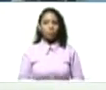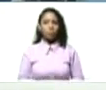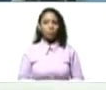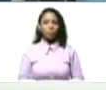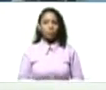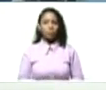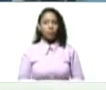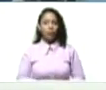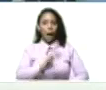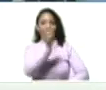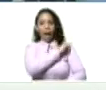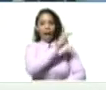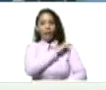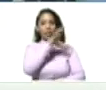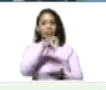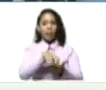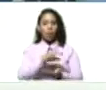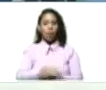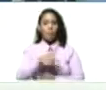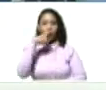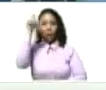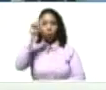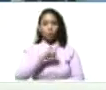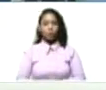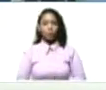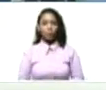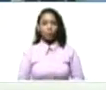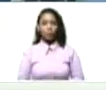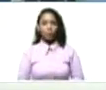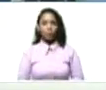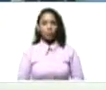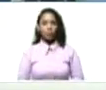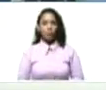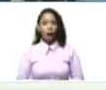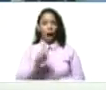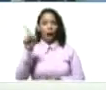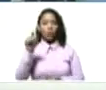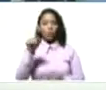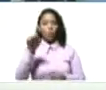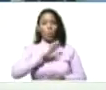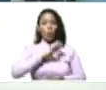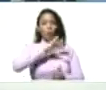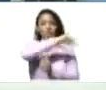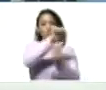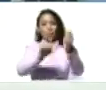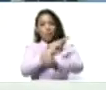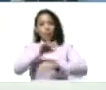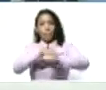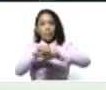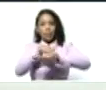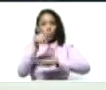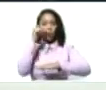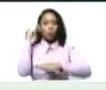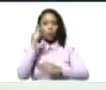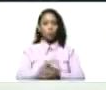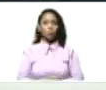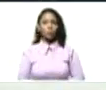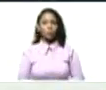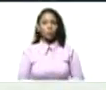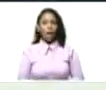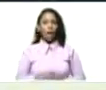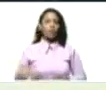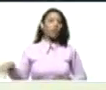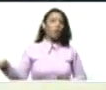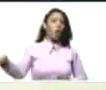Al jefe de Estado, Nicolás Maduro. A sus vicepresidentes, a sus ministros, ministras. A